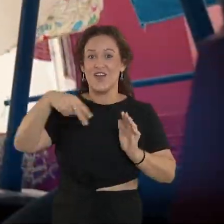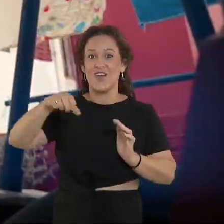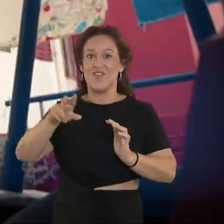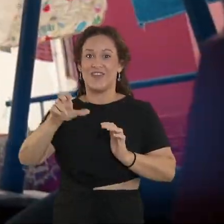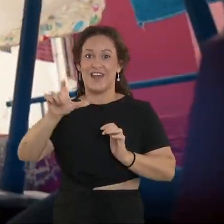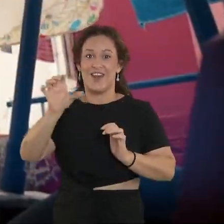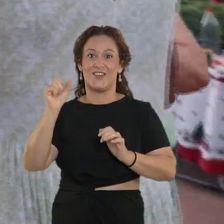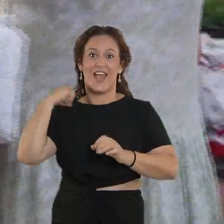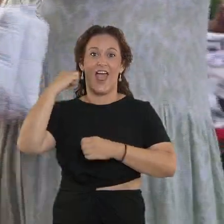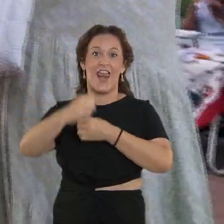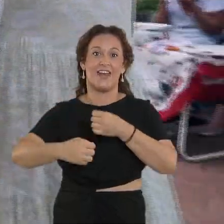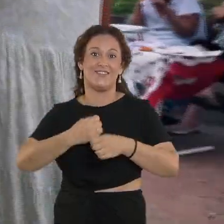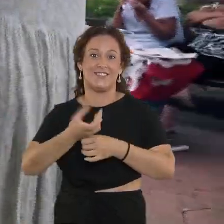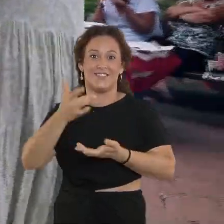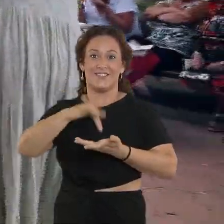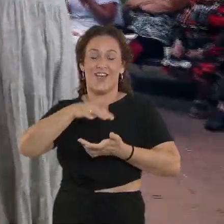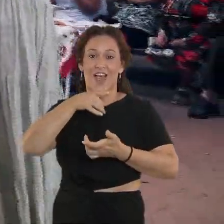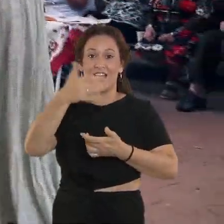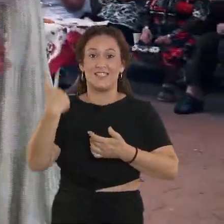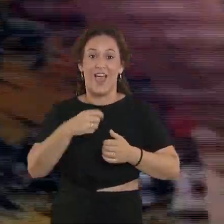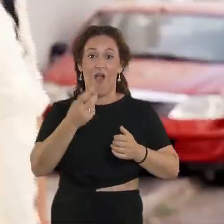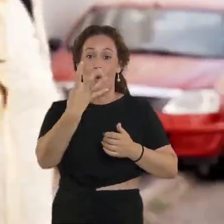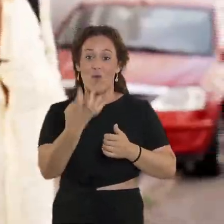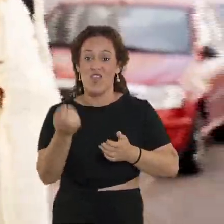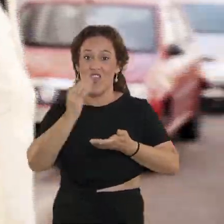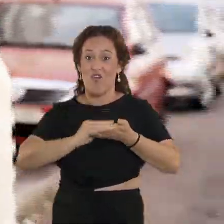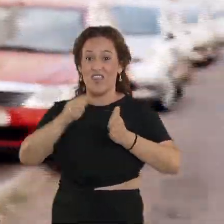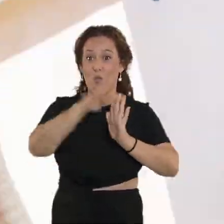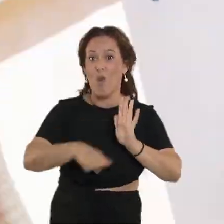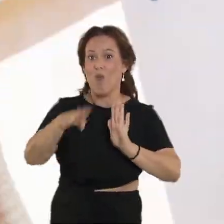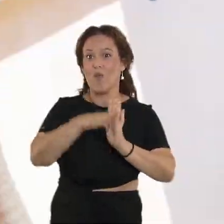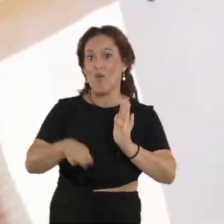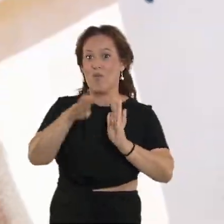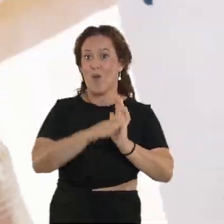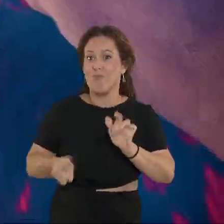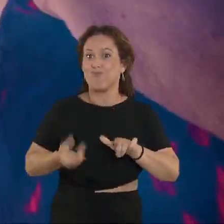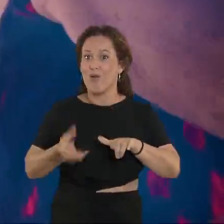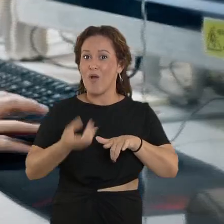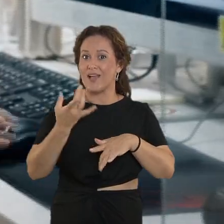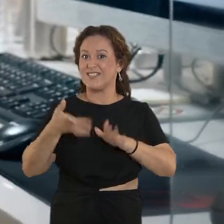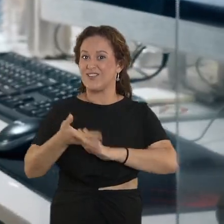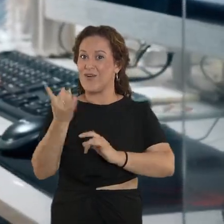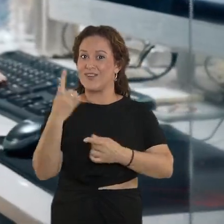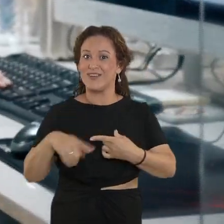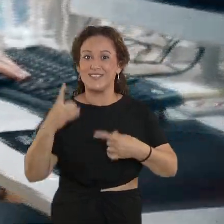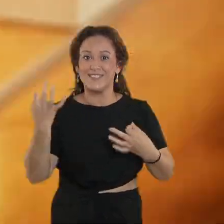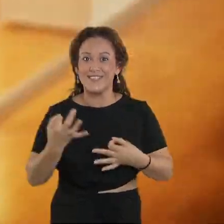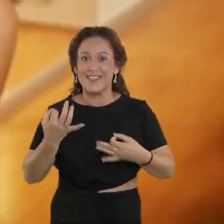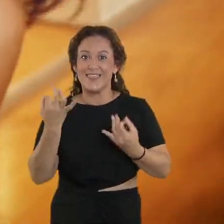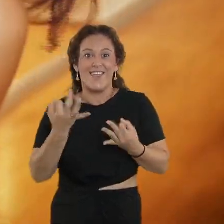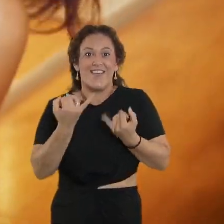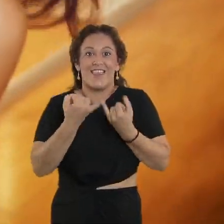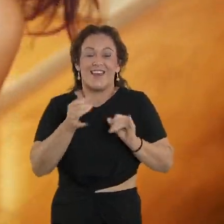estado aniversario. El programa cumple 400 emisiones, y eso solo puede significar una cosa, que hay que